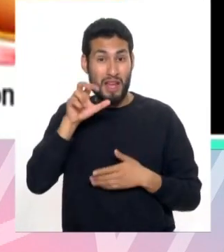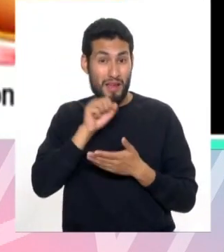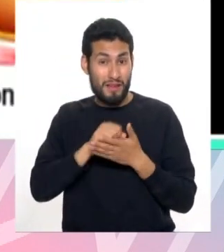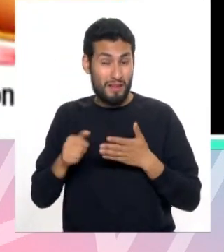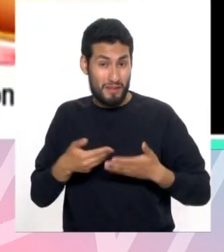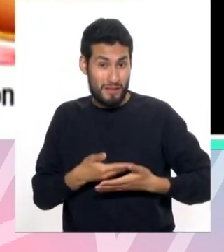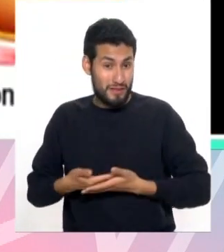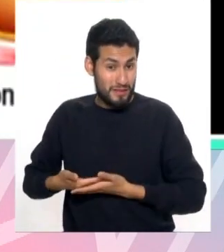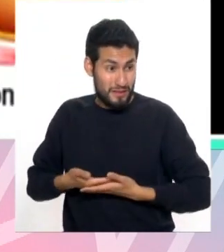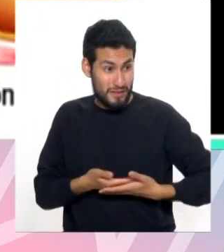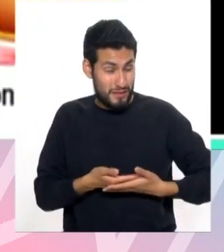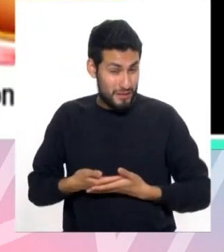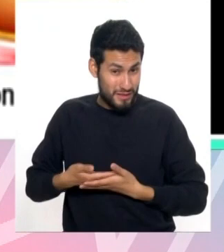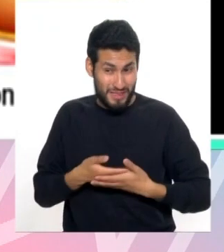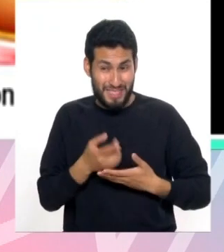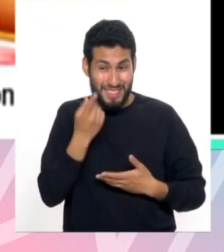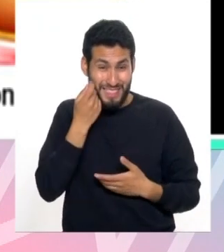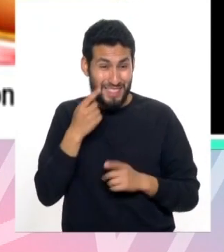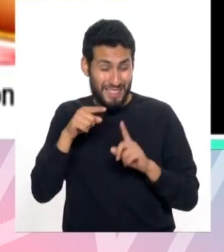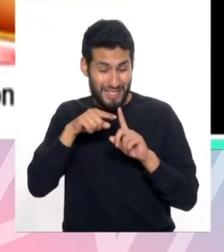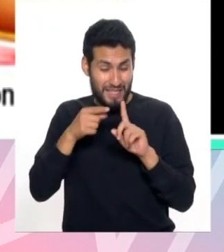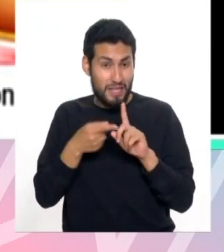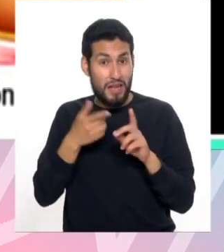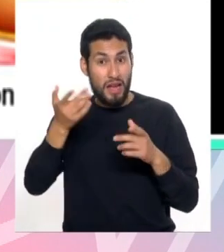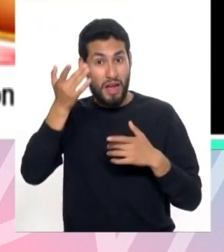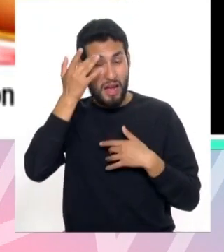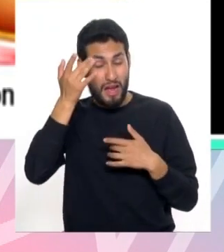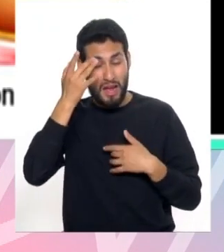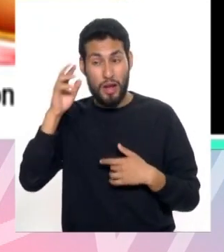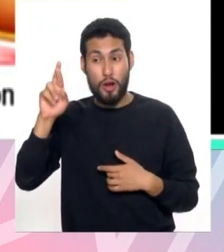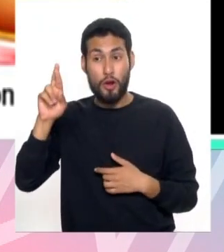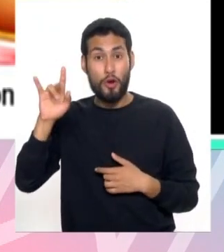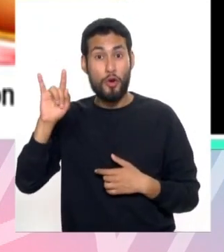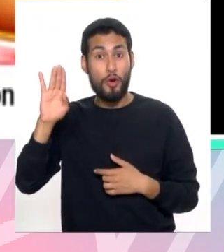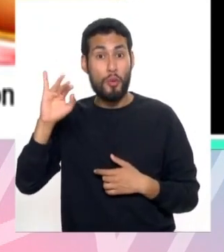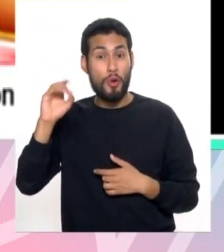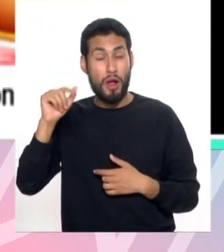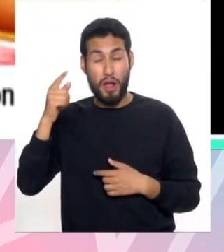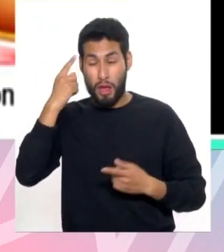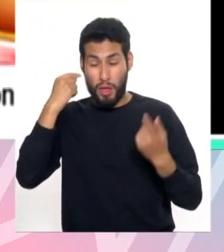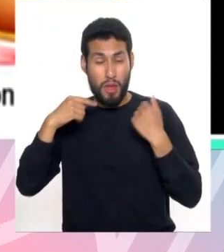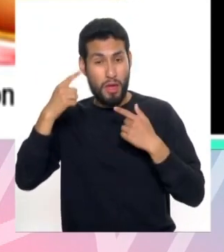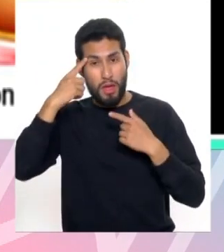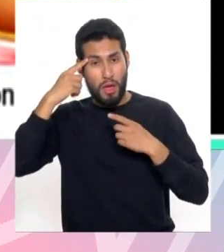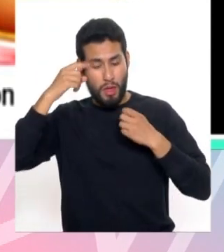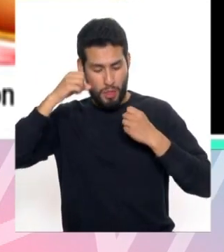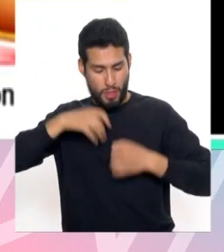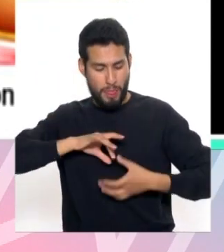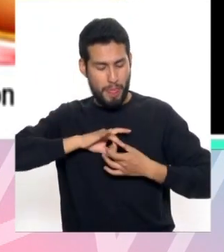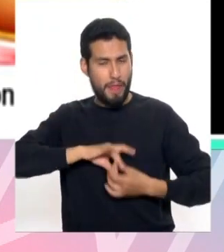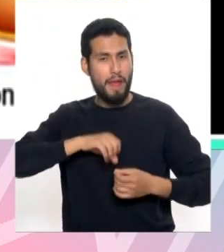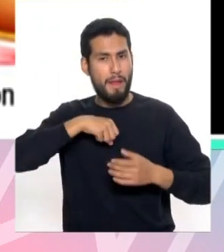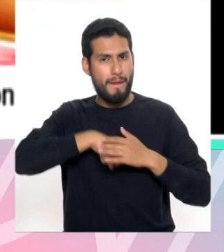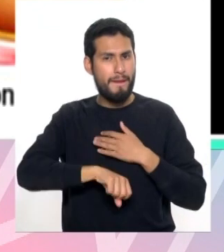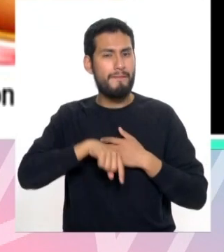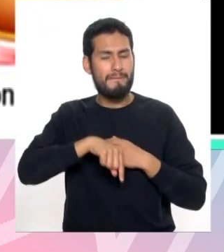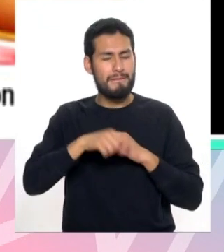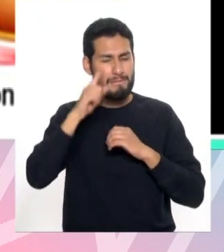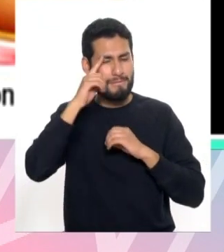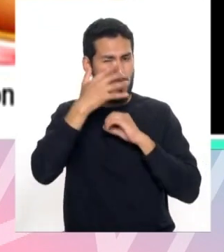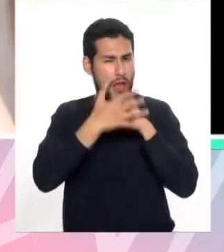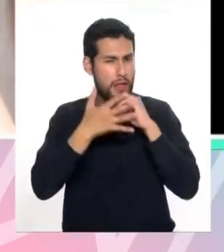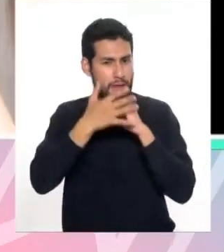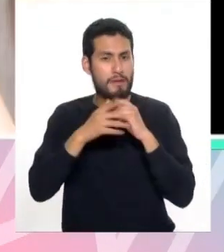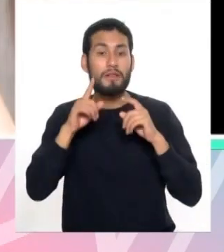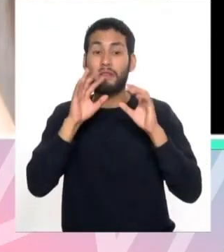decir, los primeros meses de embarazo y enferma de rubiola puede hacer que el niño nazca con catarata. Por eso es tan